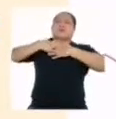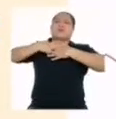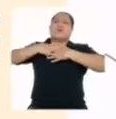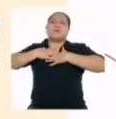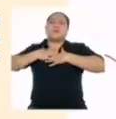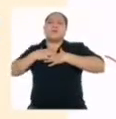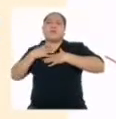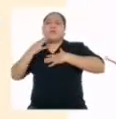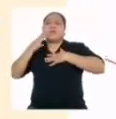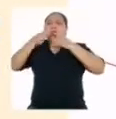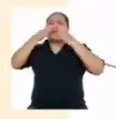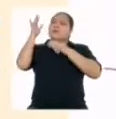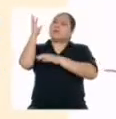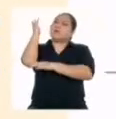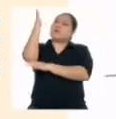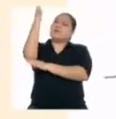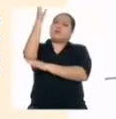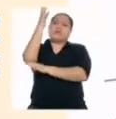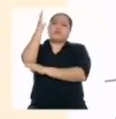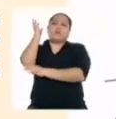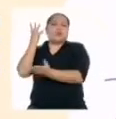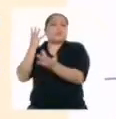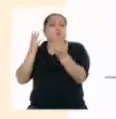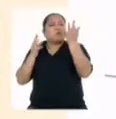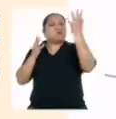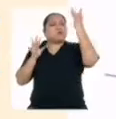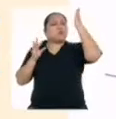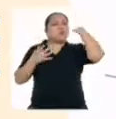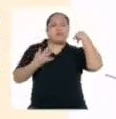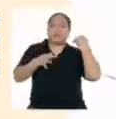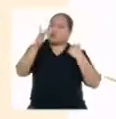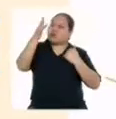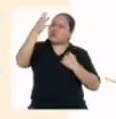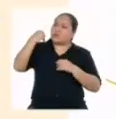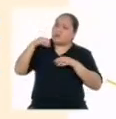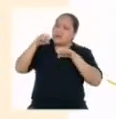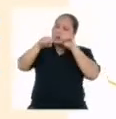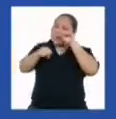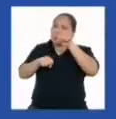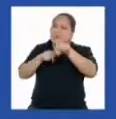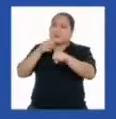del aire tibio con la luz de los árboles que cruzan la ciudad como perros solitarios.